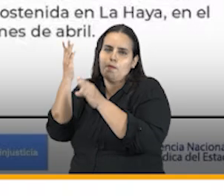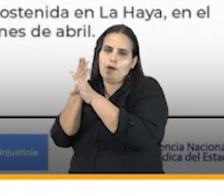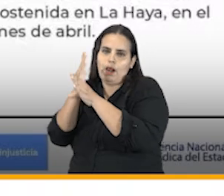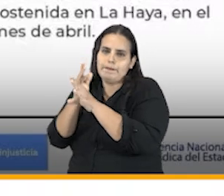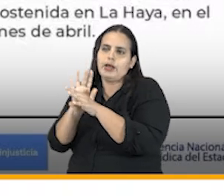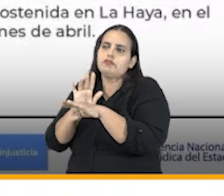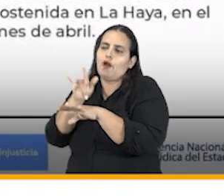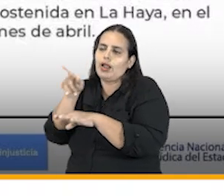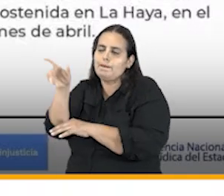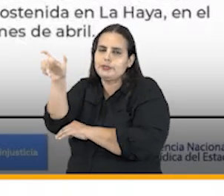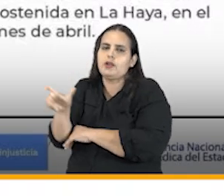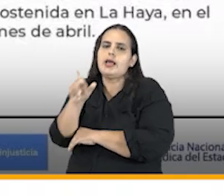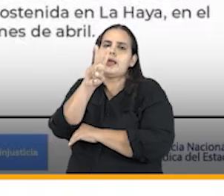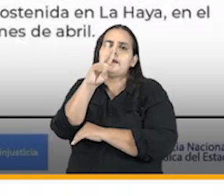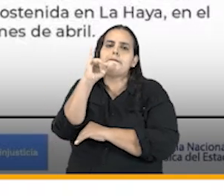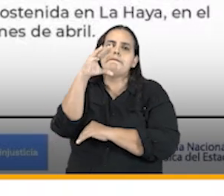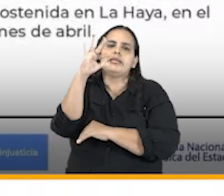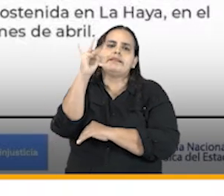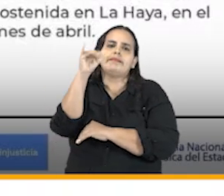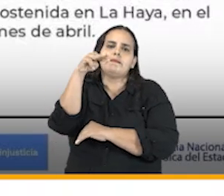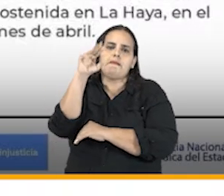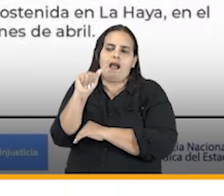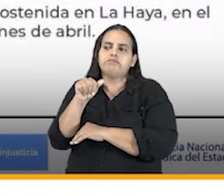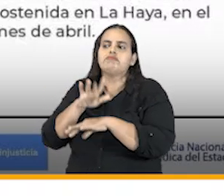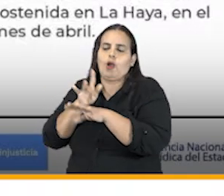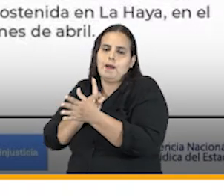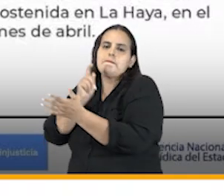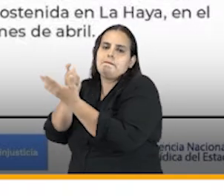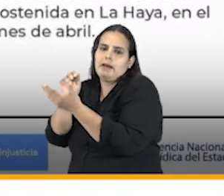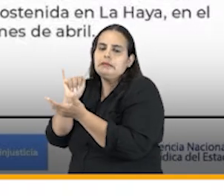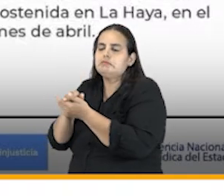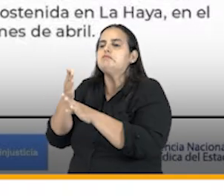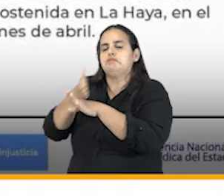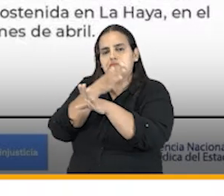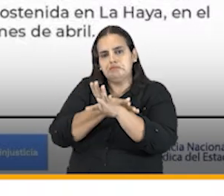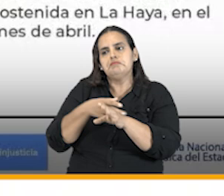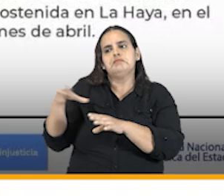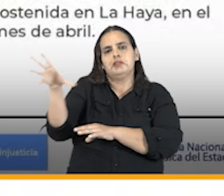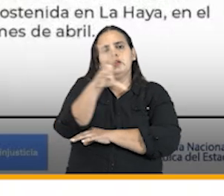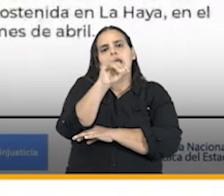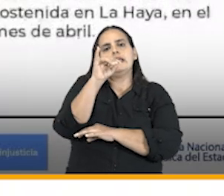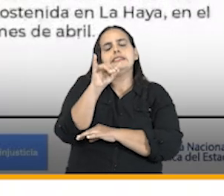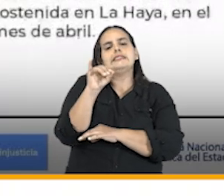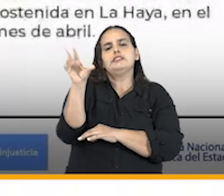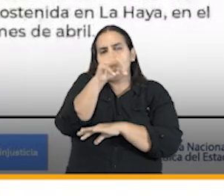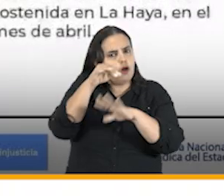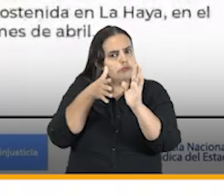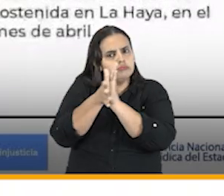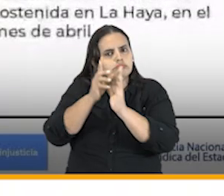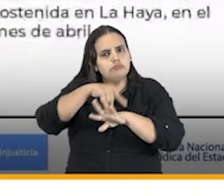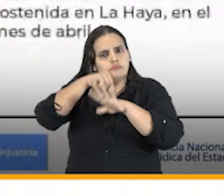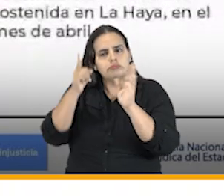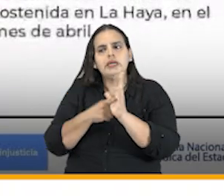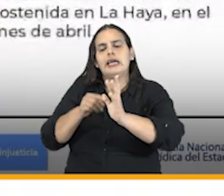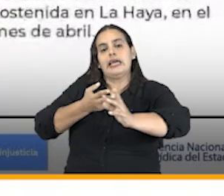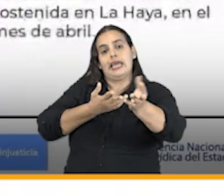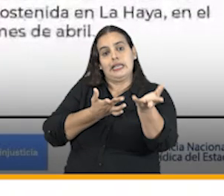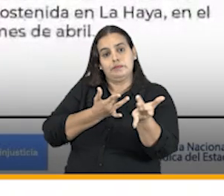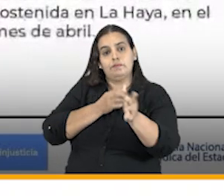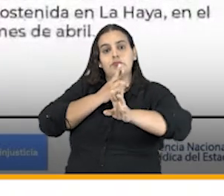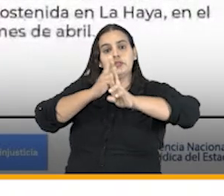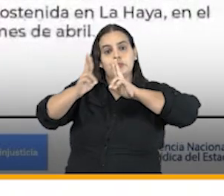presentado en abril de este año junto con la cancillería de la república ante la cpi y esperamos que de resultados